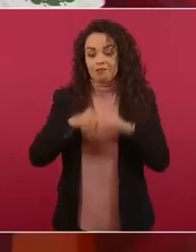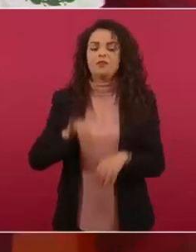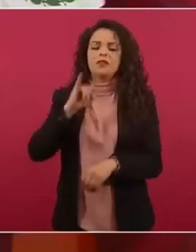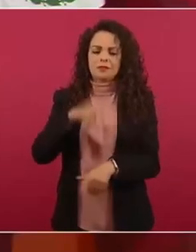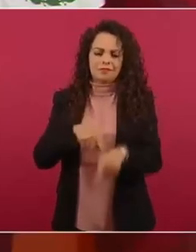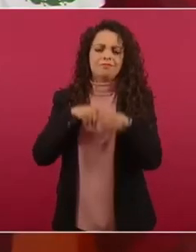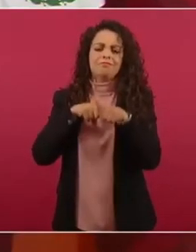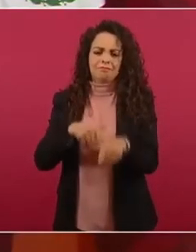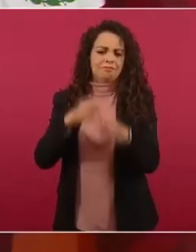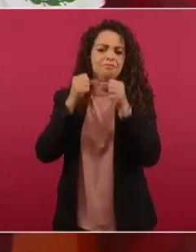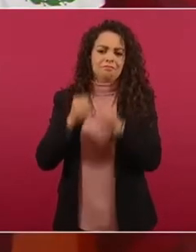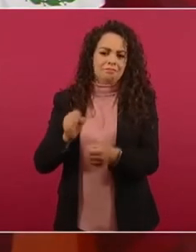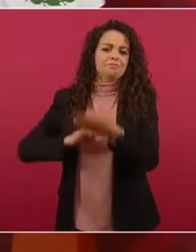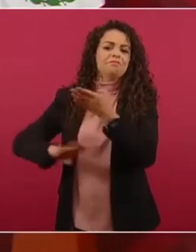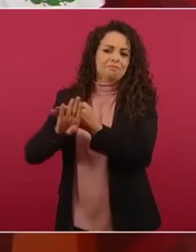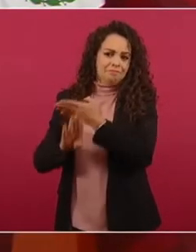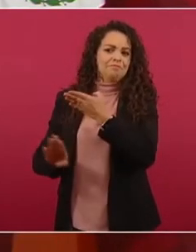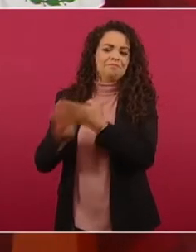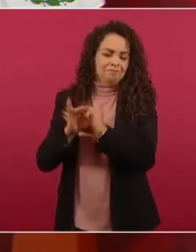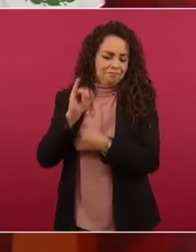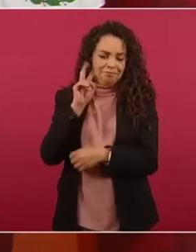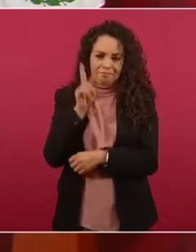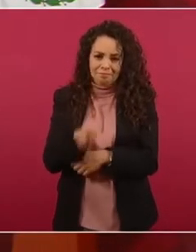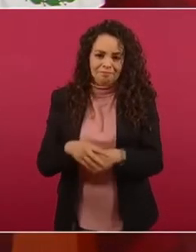cada vez